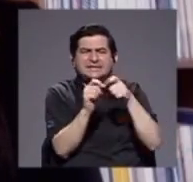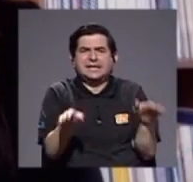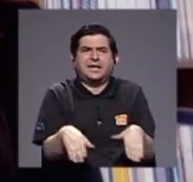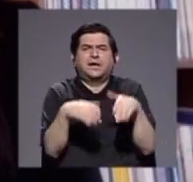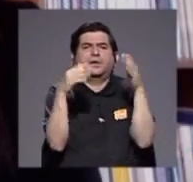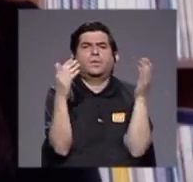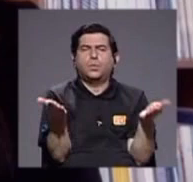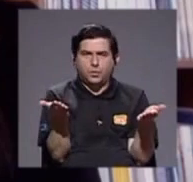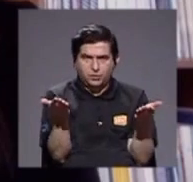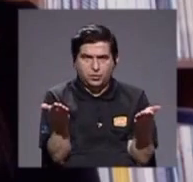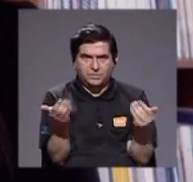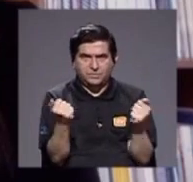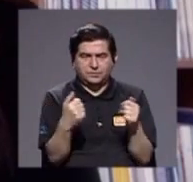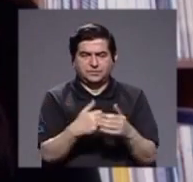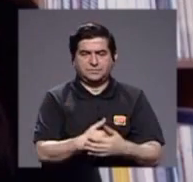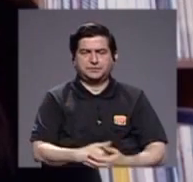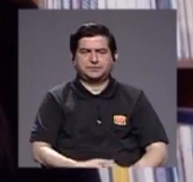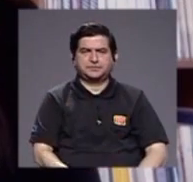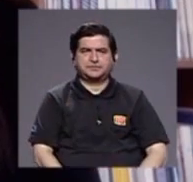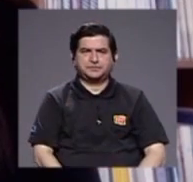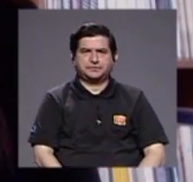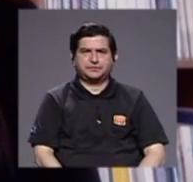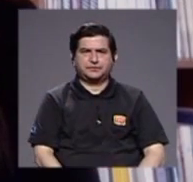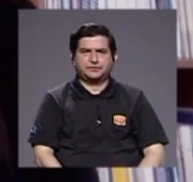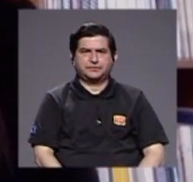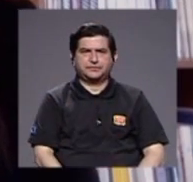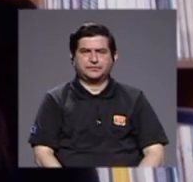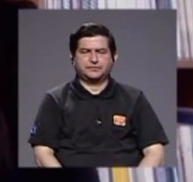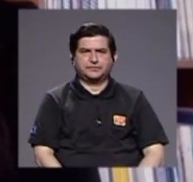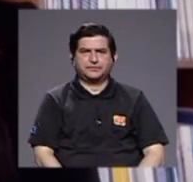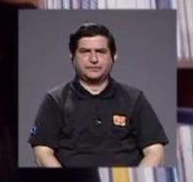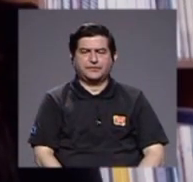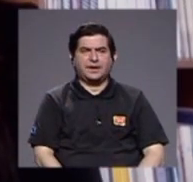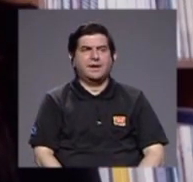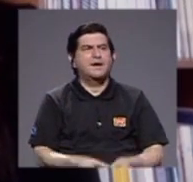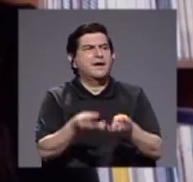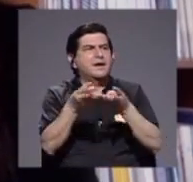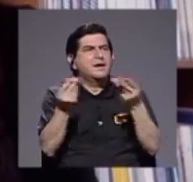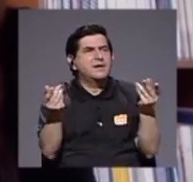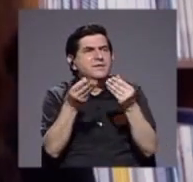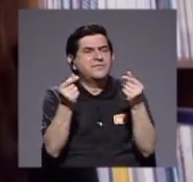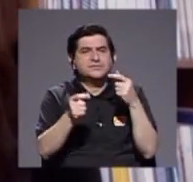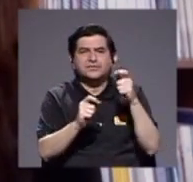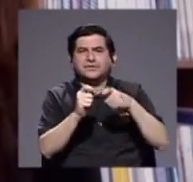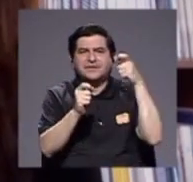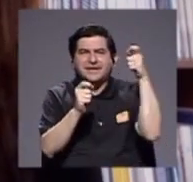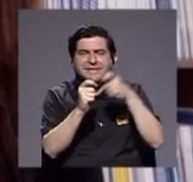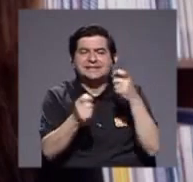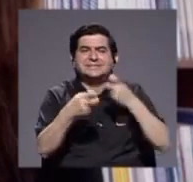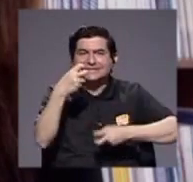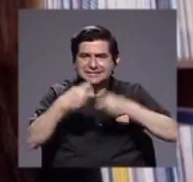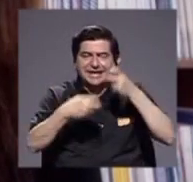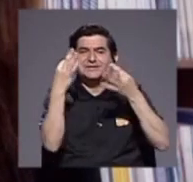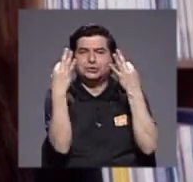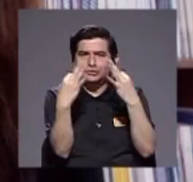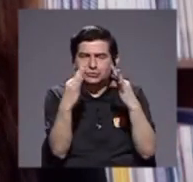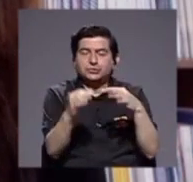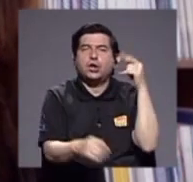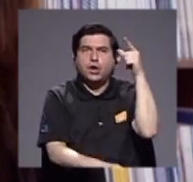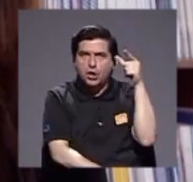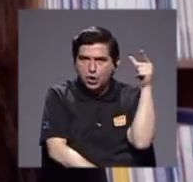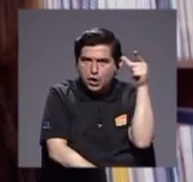hacerlo distinto con metas concretas para resolver problemas concretos obviamente